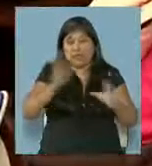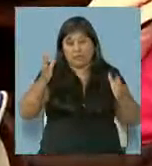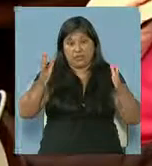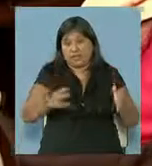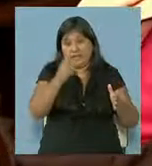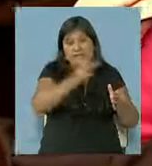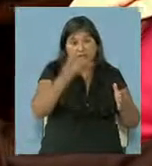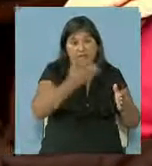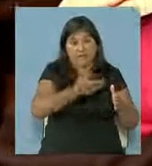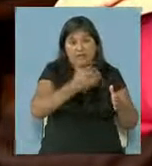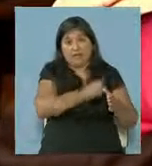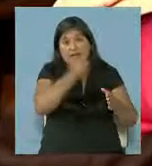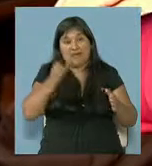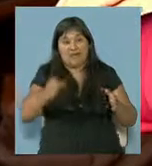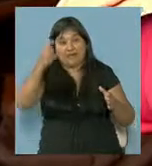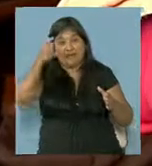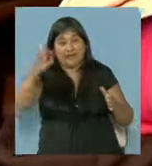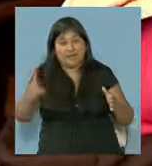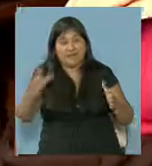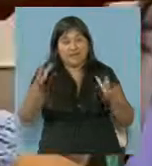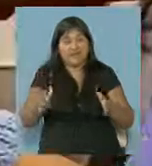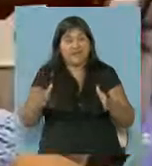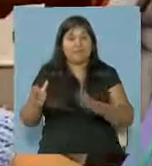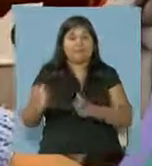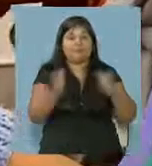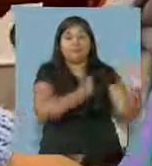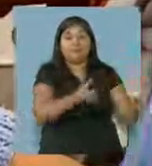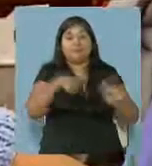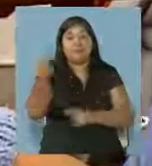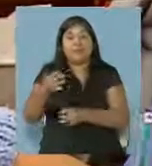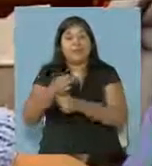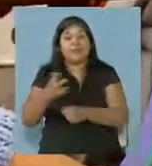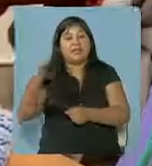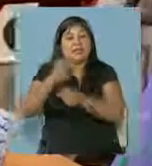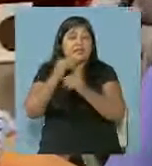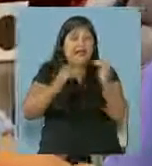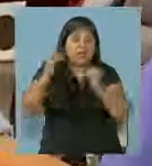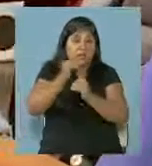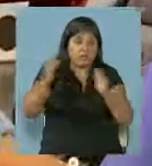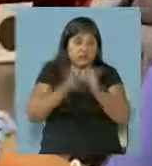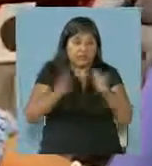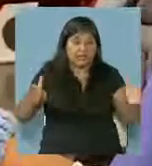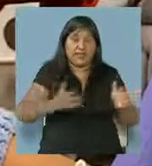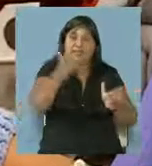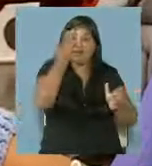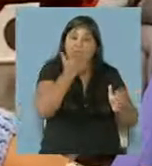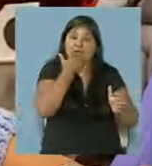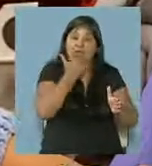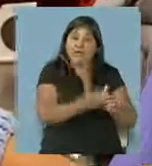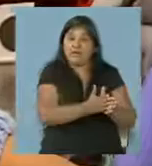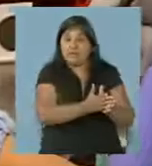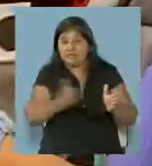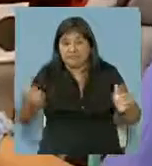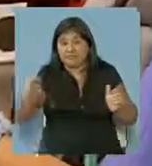febrero, también finalizando el 10 de diciembre. Educación superior empezará el 5 de abril